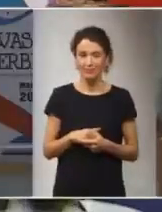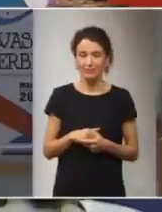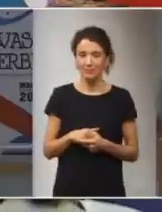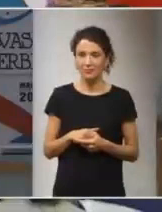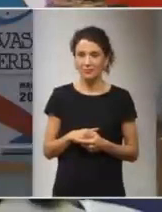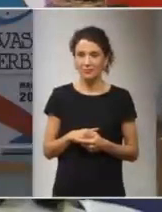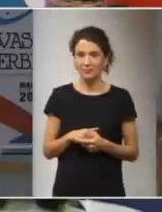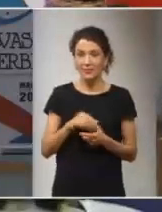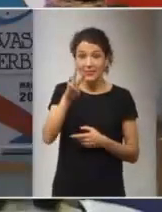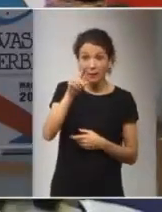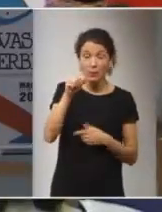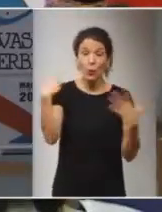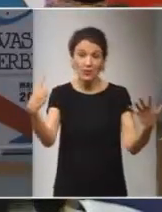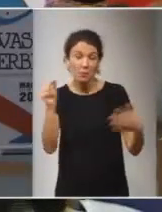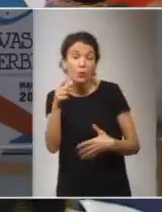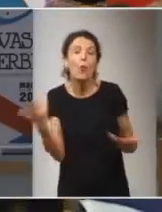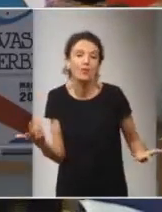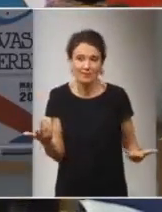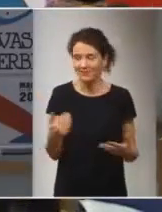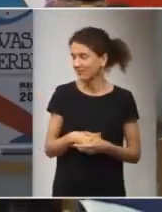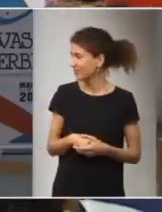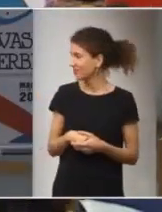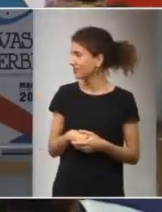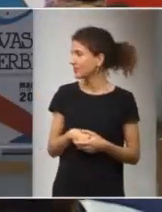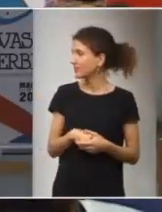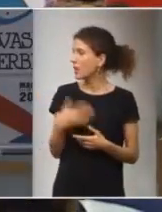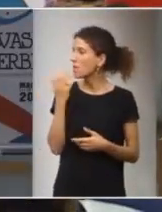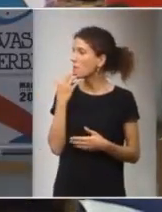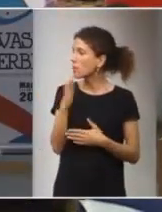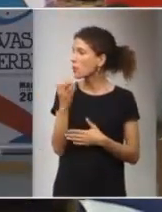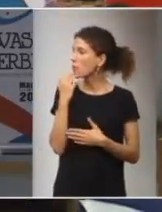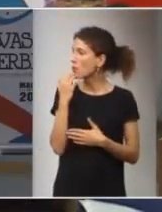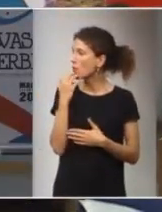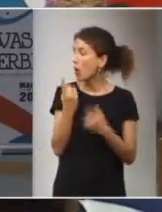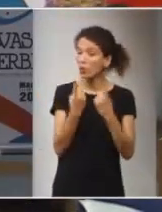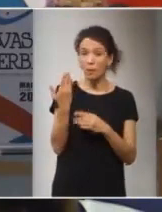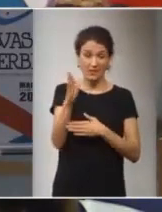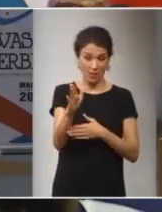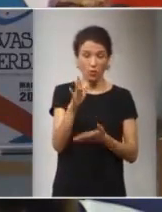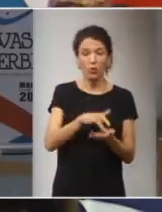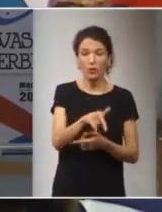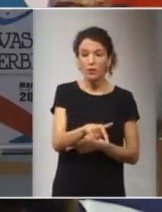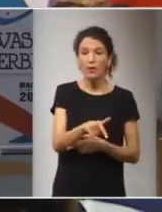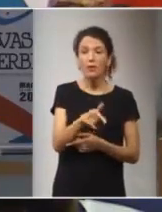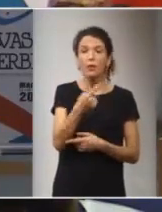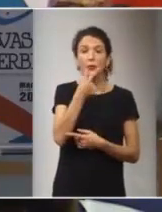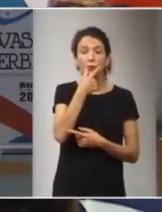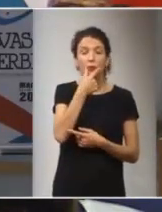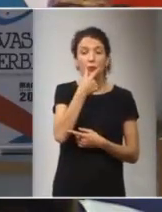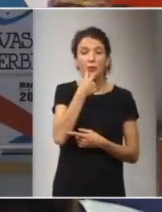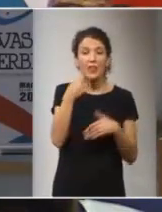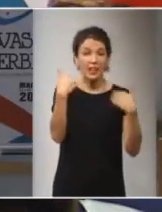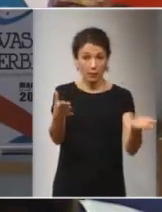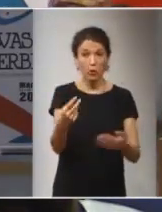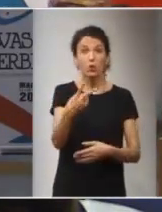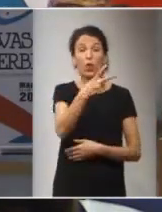¿tengo tres o tengo seis? bueno sí alguna broma que hacíamos al respecto en otras presentaciones era que es muy fácil le regalamos